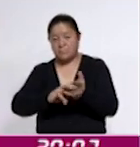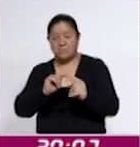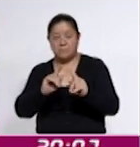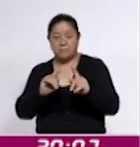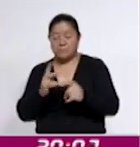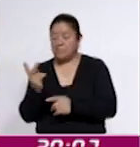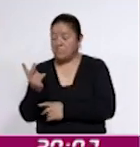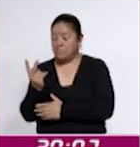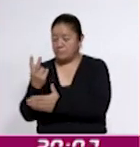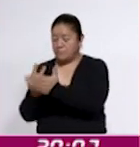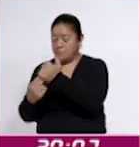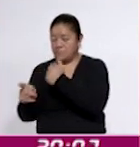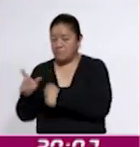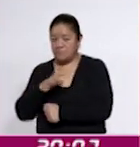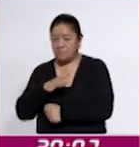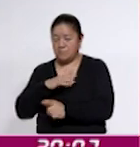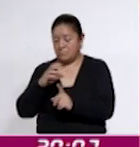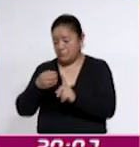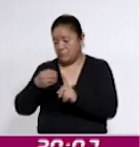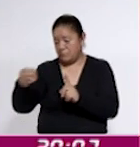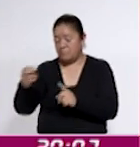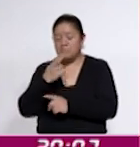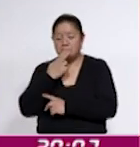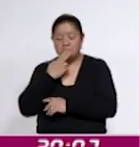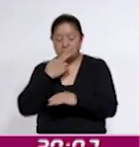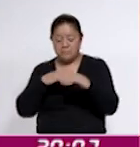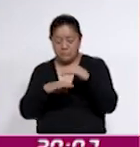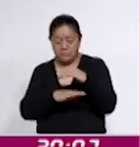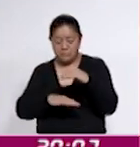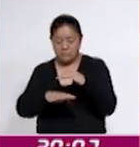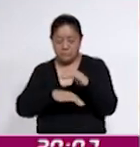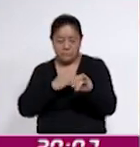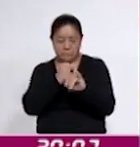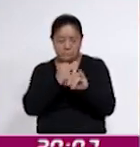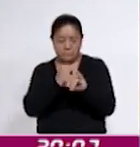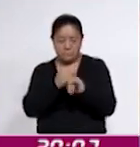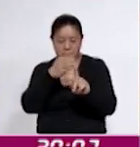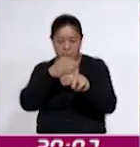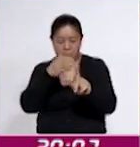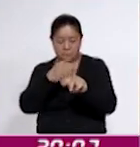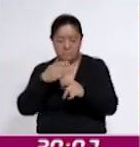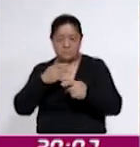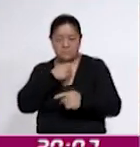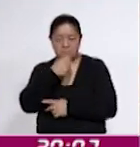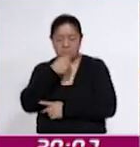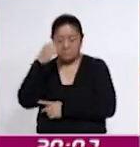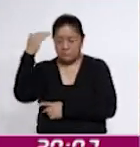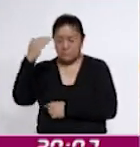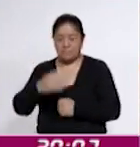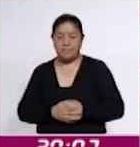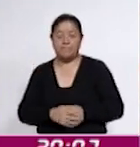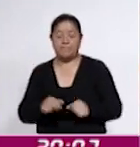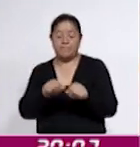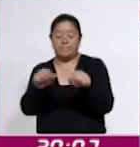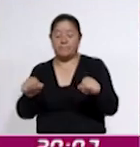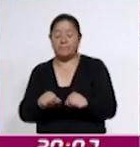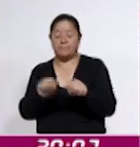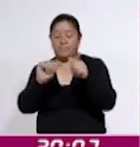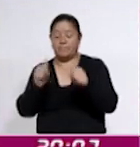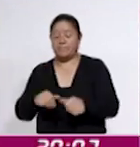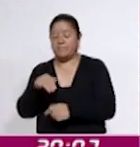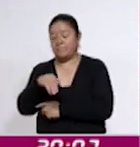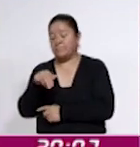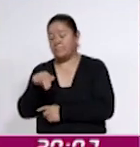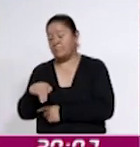ambas instituciones organizaron el Taller de Uso Básico de Internet dirigido a personas adultas mayores. La Sala de Arte Miguel Enelira fue